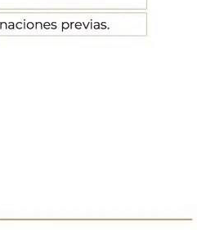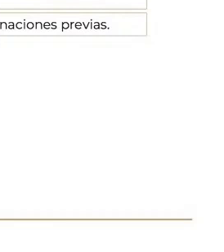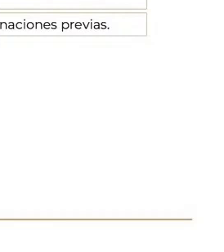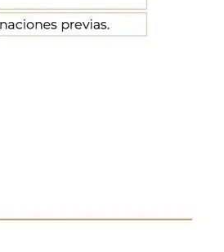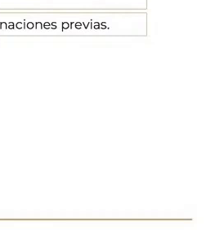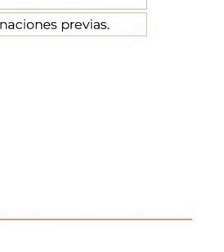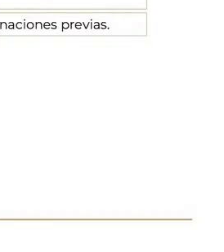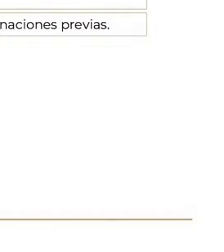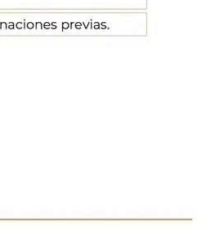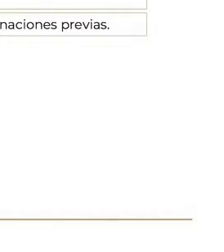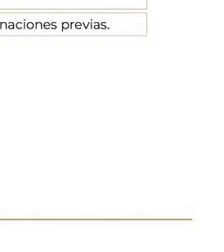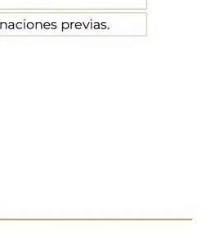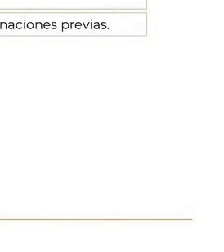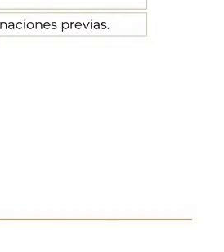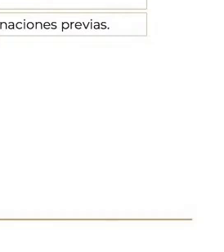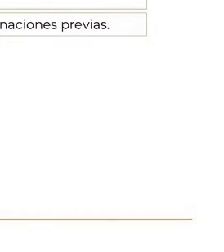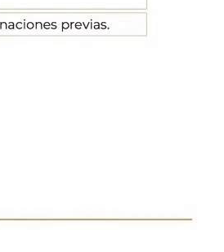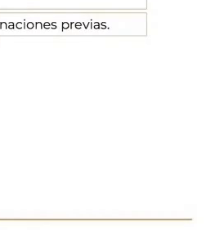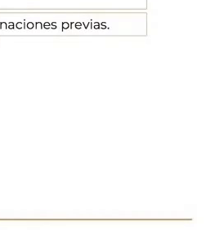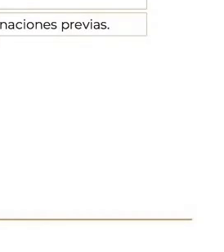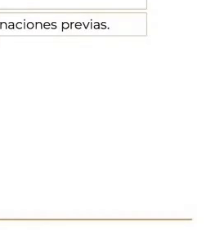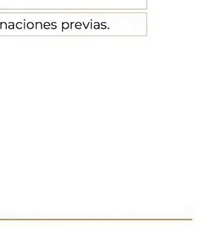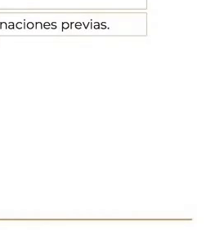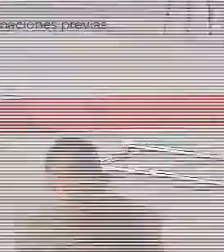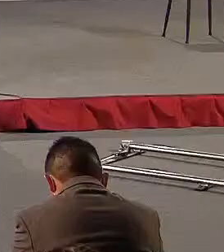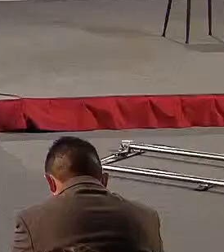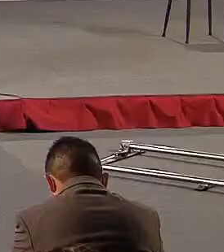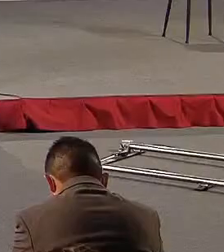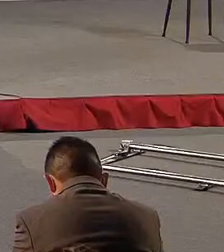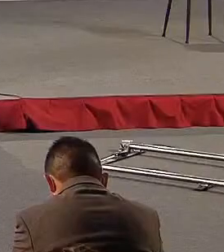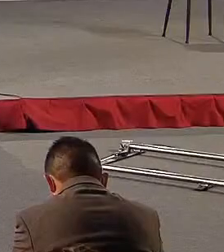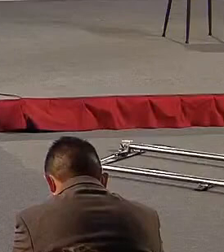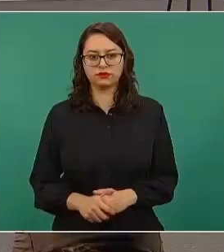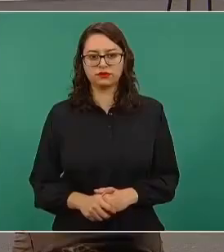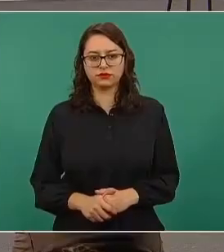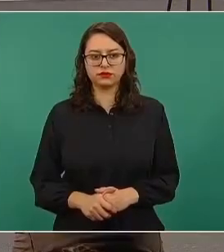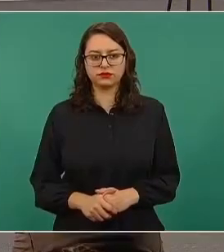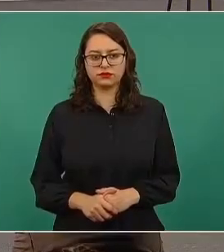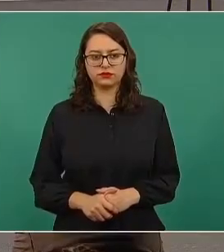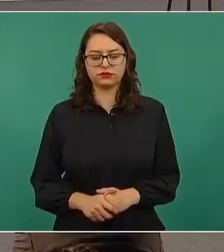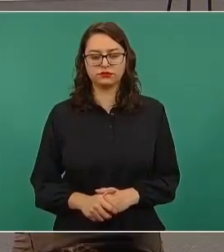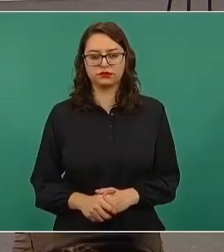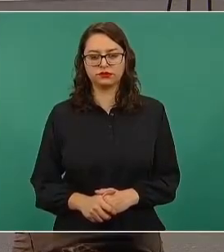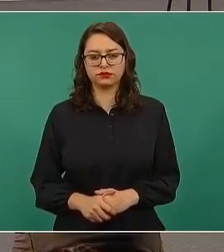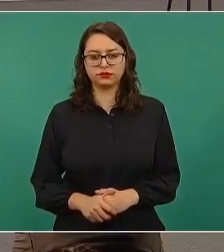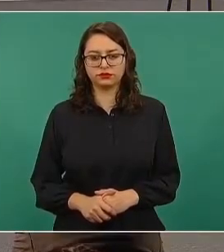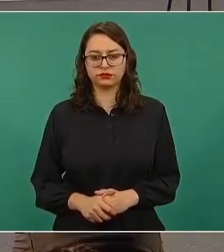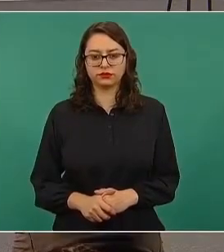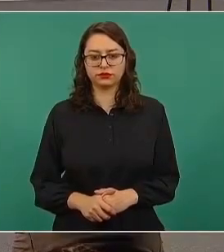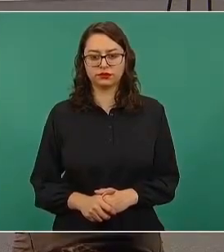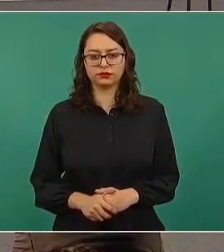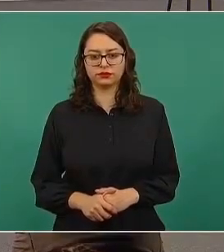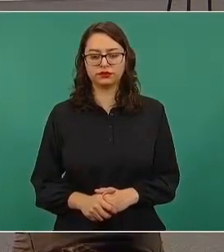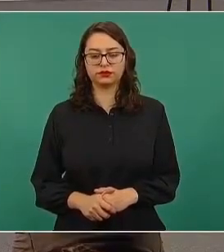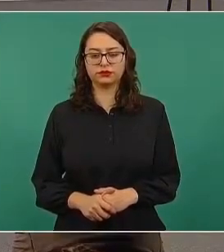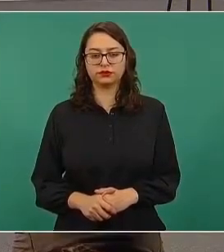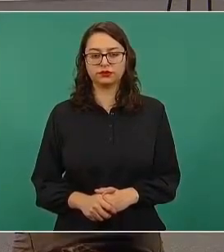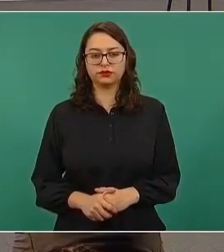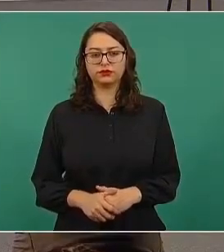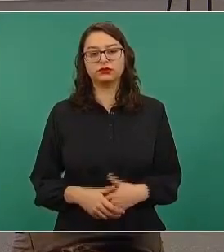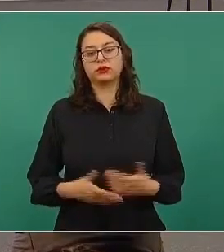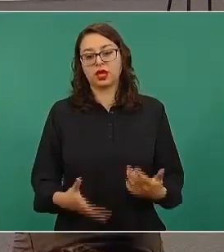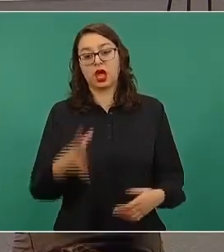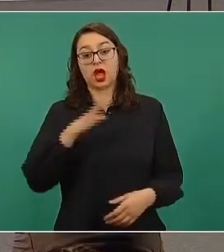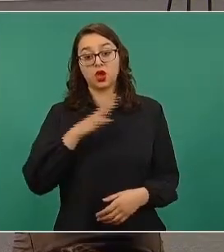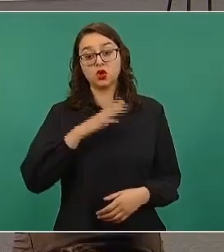aquí pueden entrar los desayunos escolares que cubren los estados a los niños. El Fortamón y el